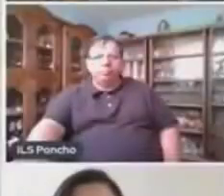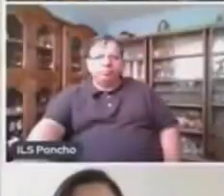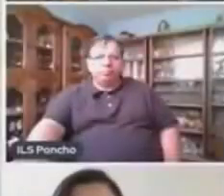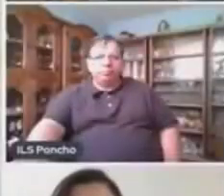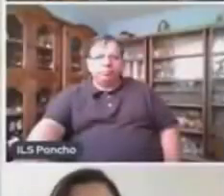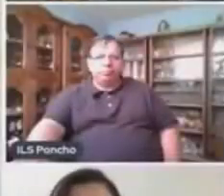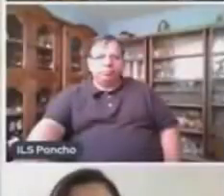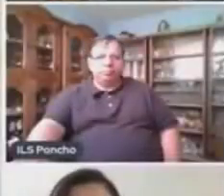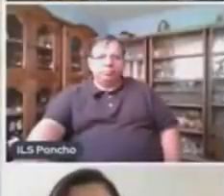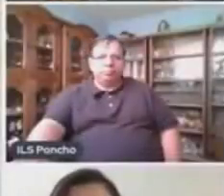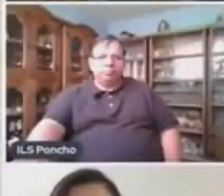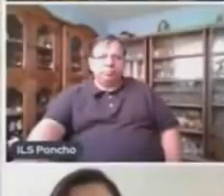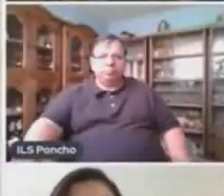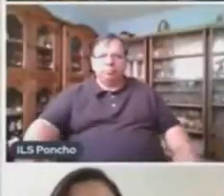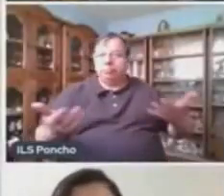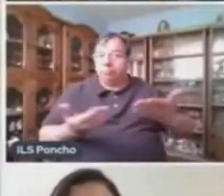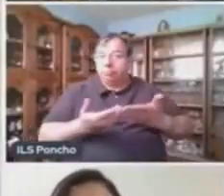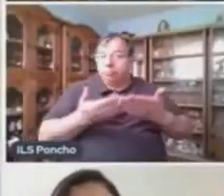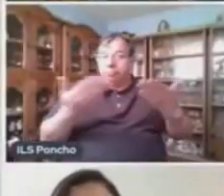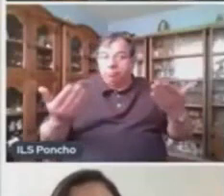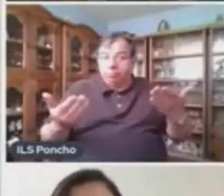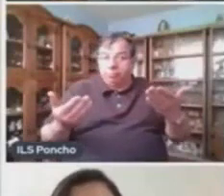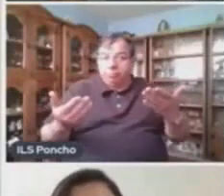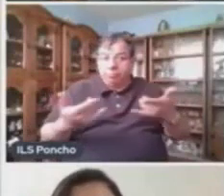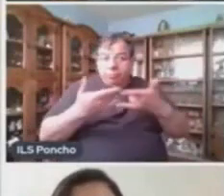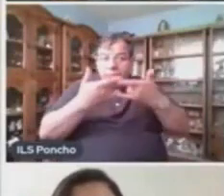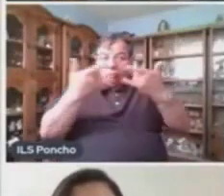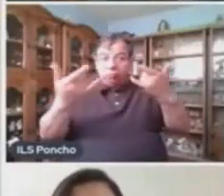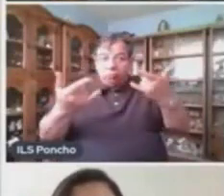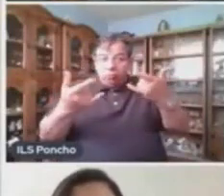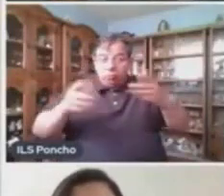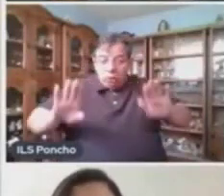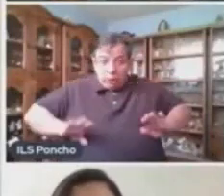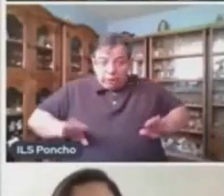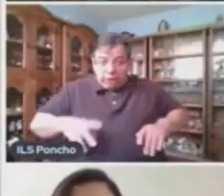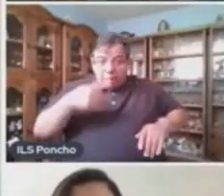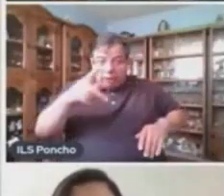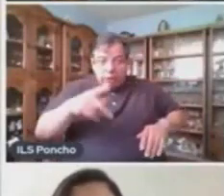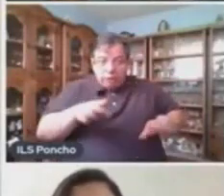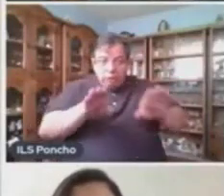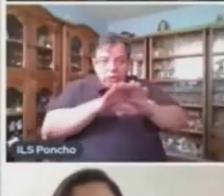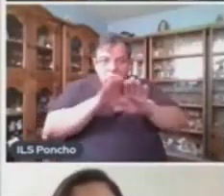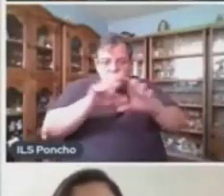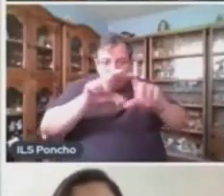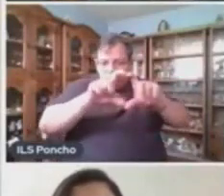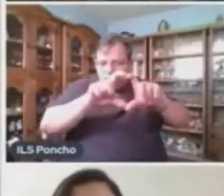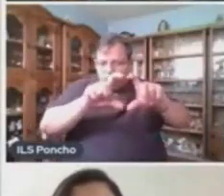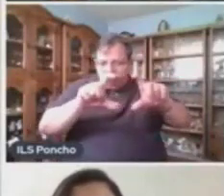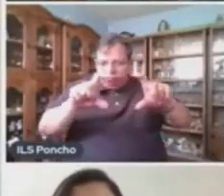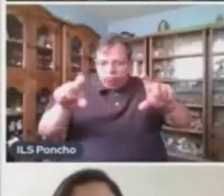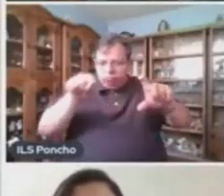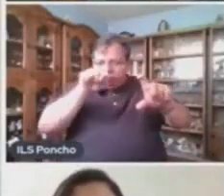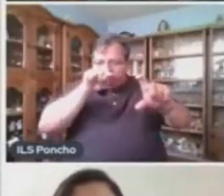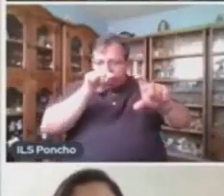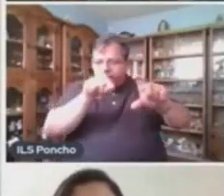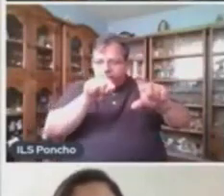Entonces decimos Que las características Del cuento Su estructura central Está